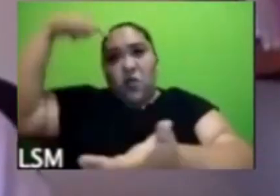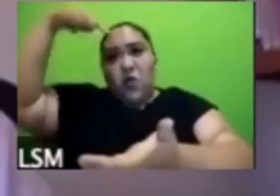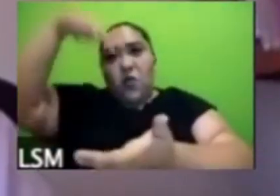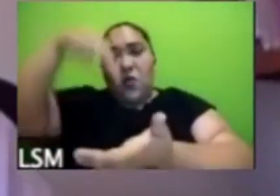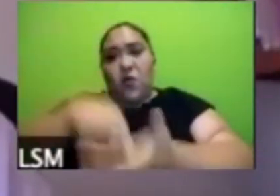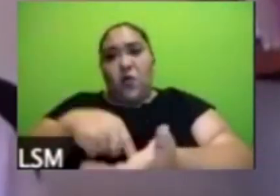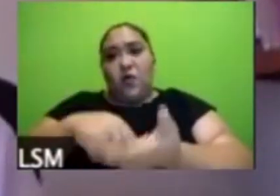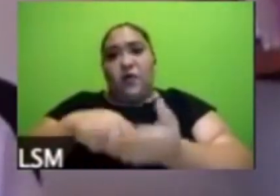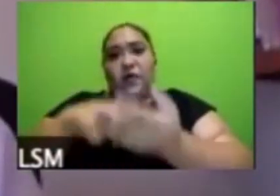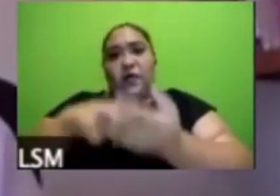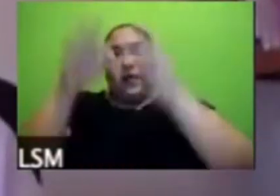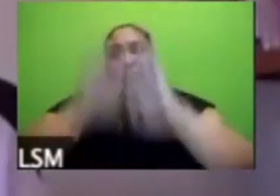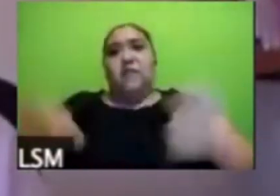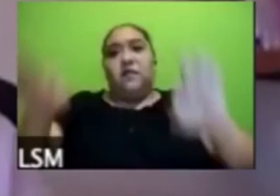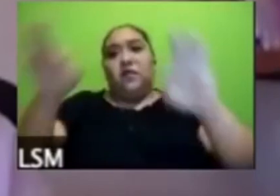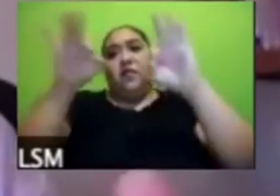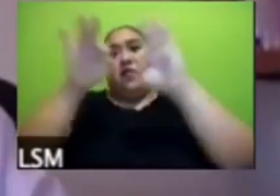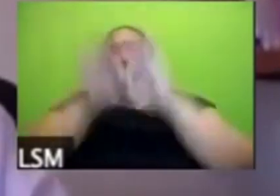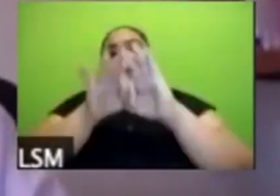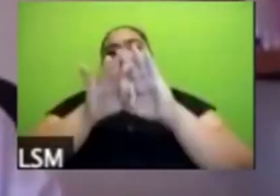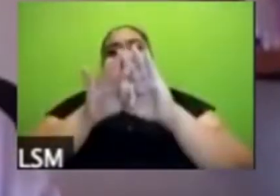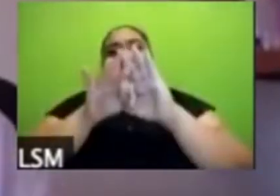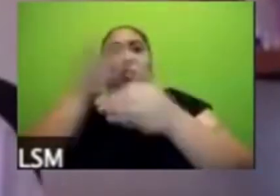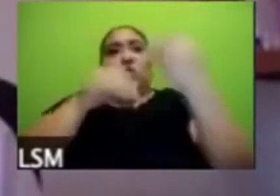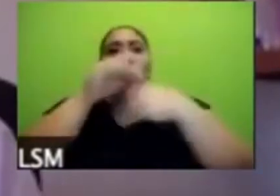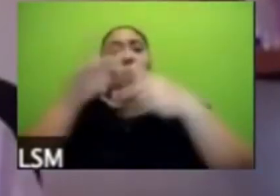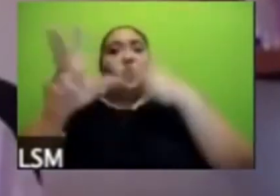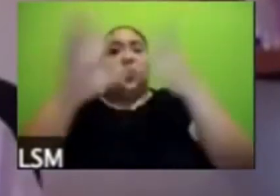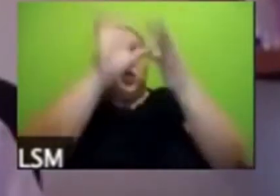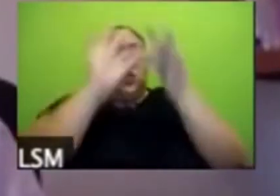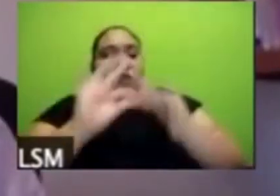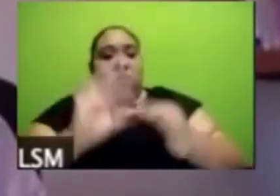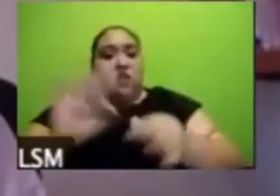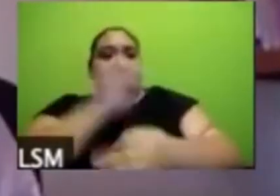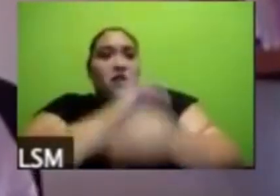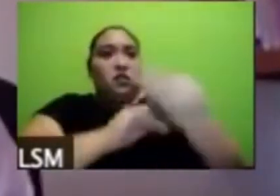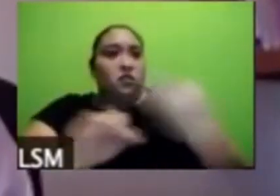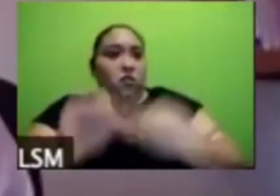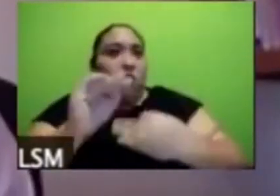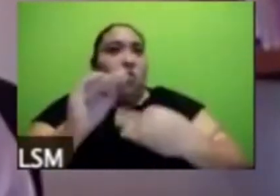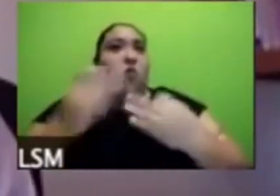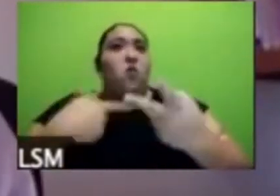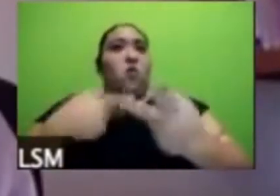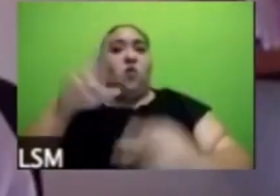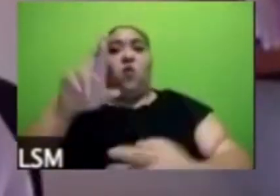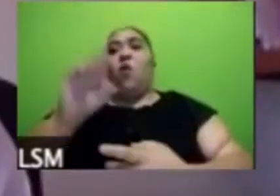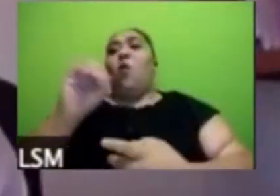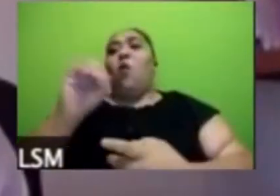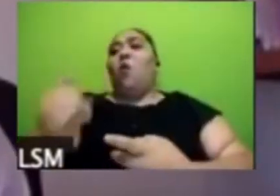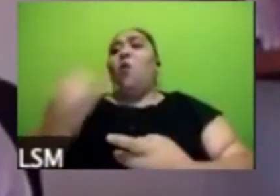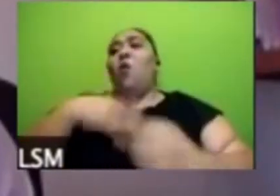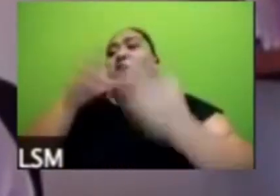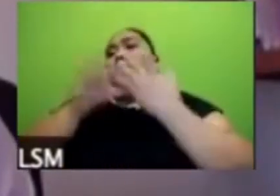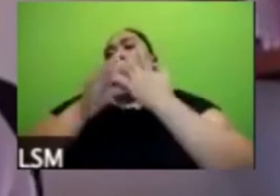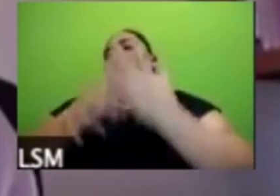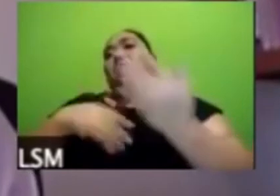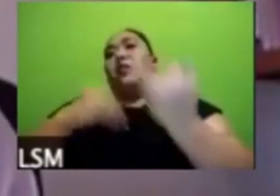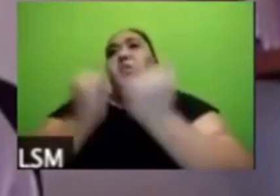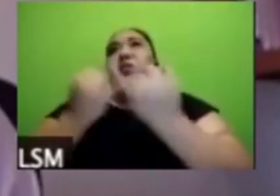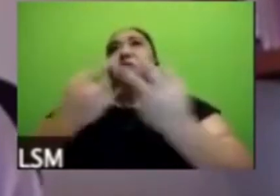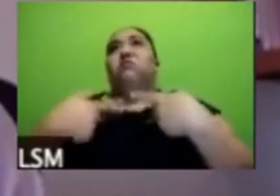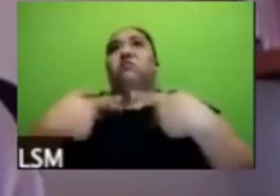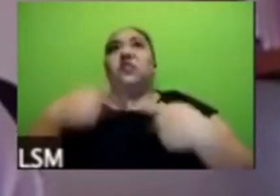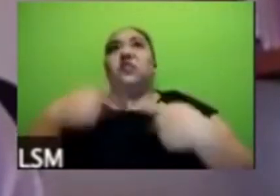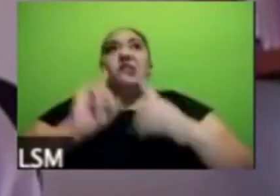de los de los que hayan hablado que mencionaba Roy al inicio tanto la falta de certidumbre en muchísimas